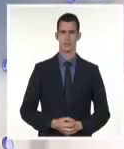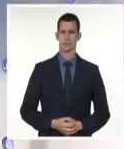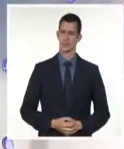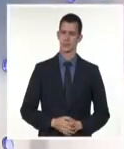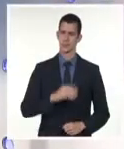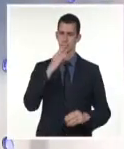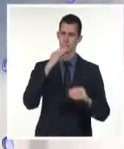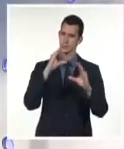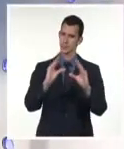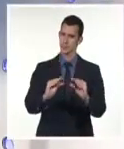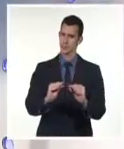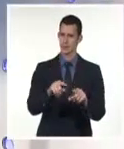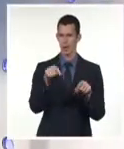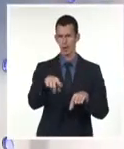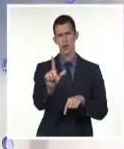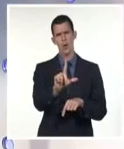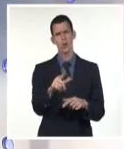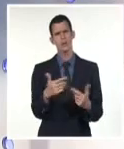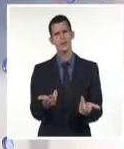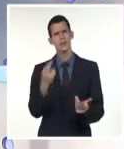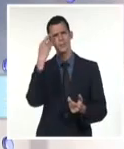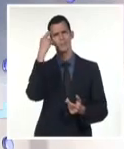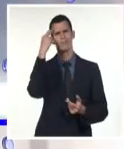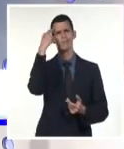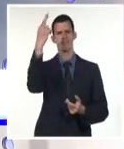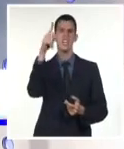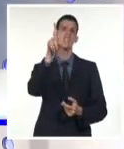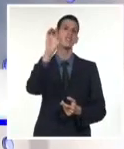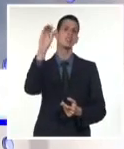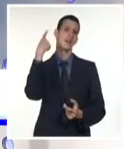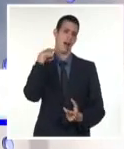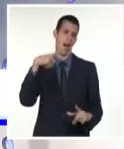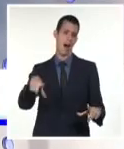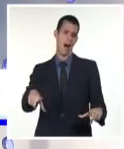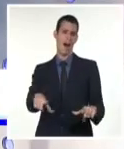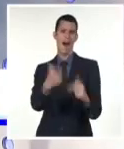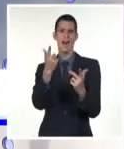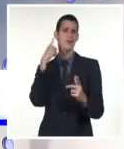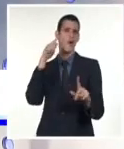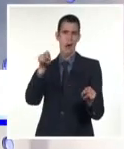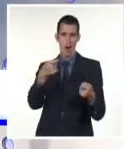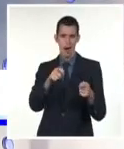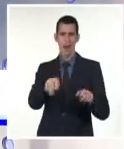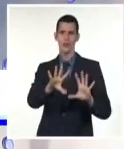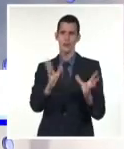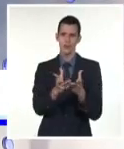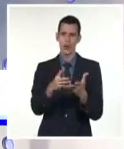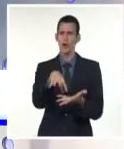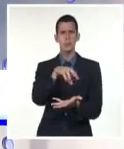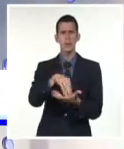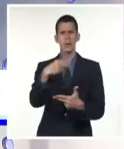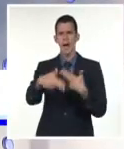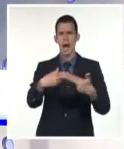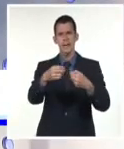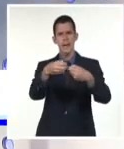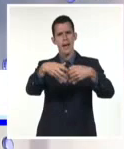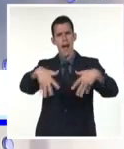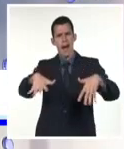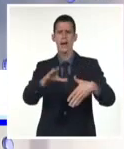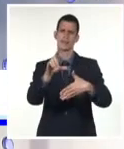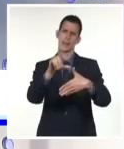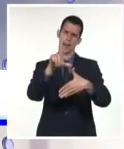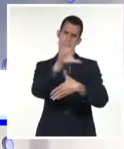Buenas noches, esta luna se recordó el centenario de la radio cubana en Casa de las Américas. La investigadora Josefa Bracero impartió una